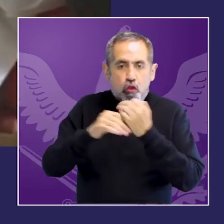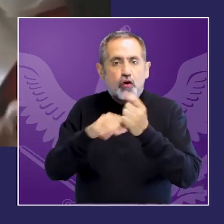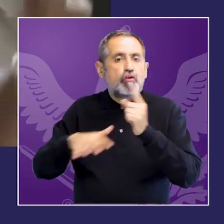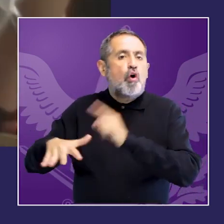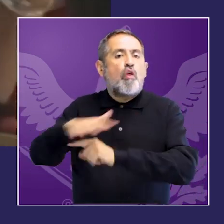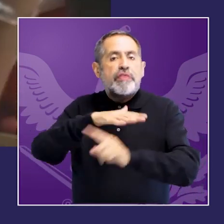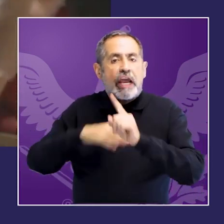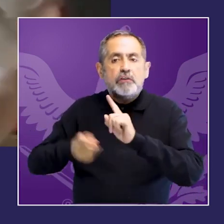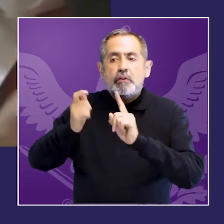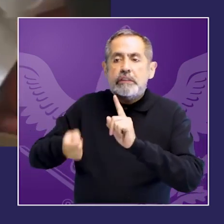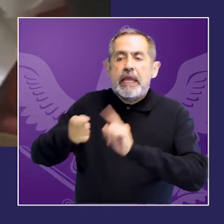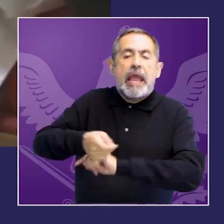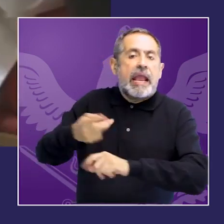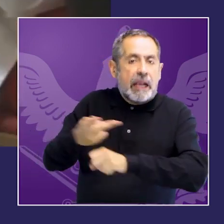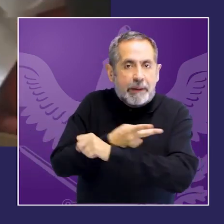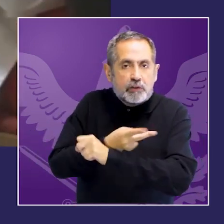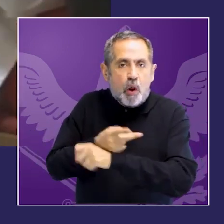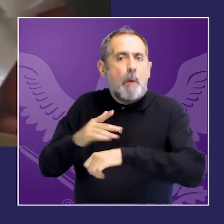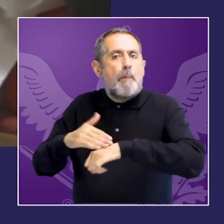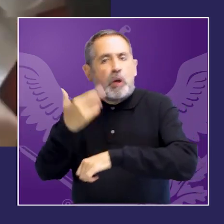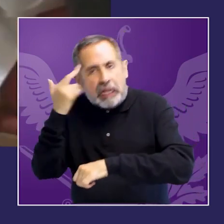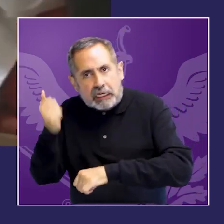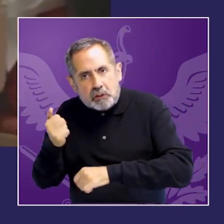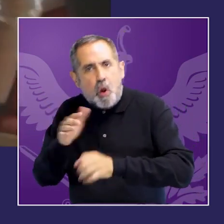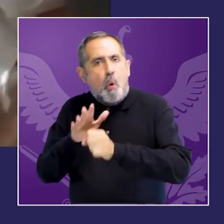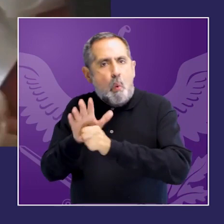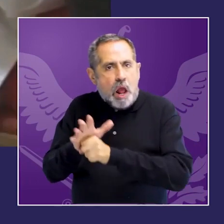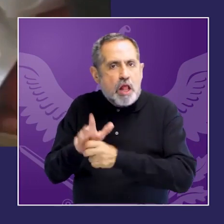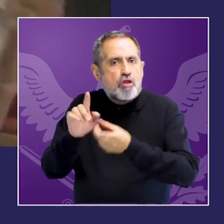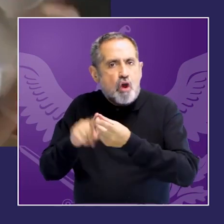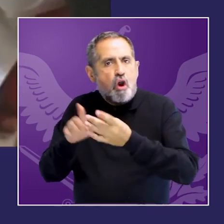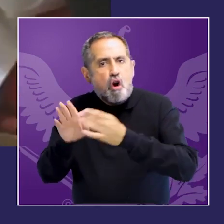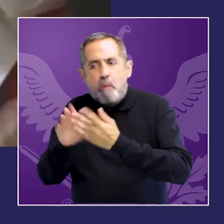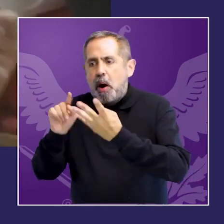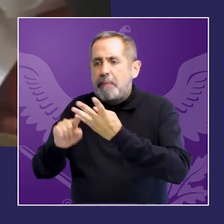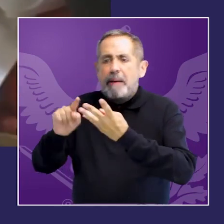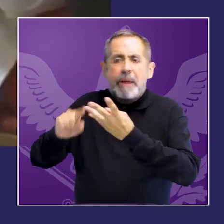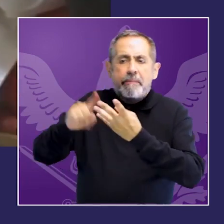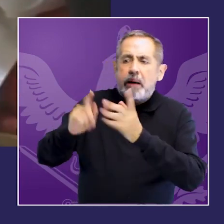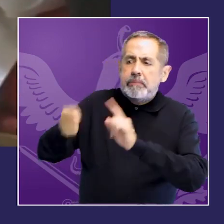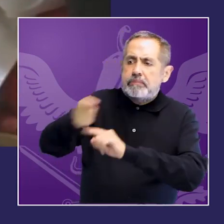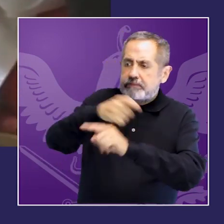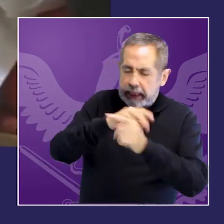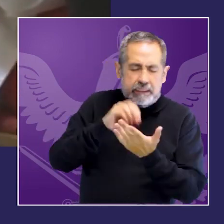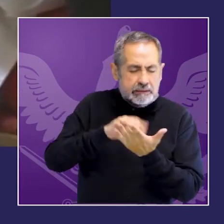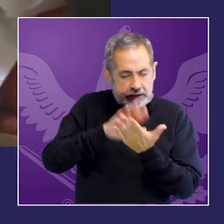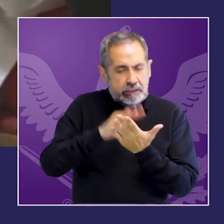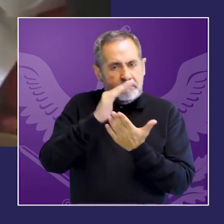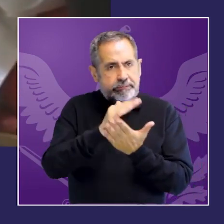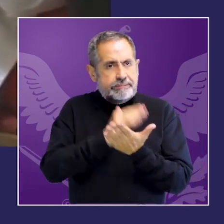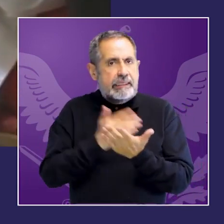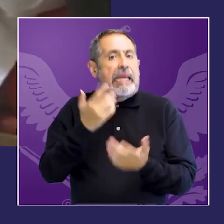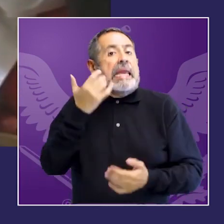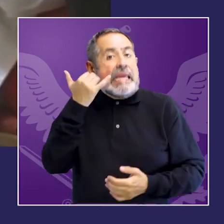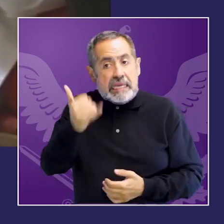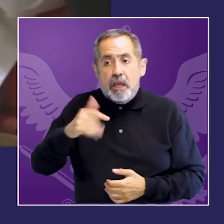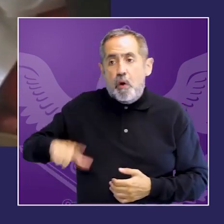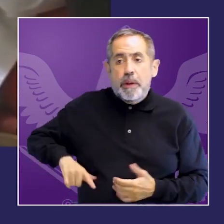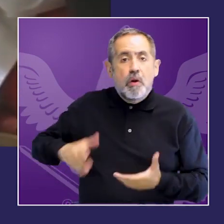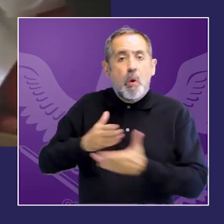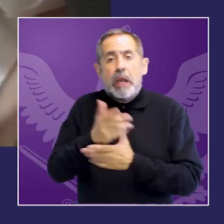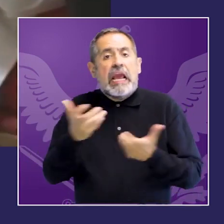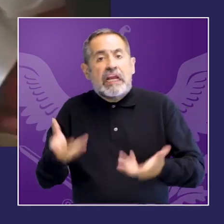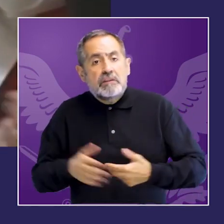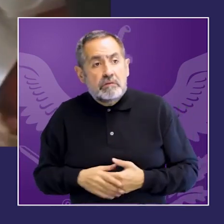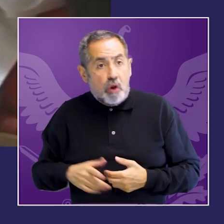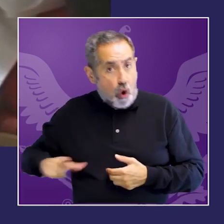de todos los contextos previos y de todo el funcionamiento del ejercicio preventivo del Estado